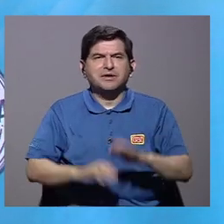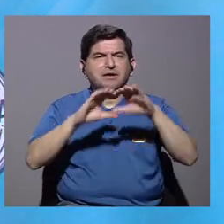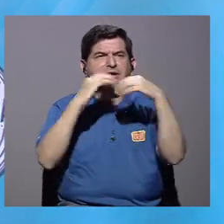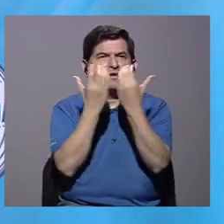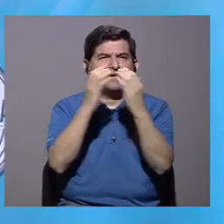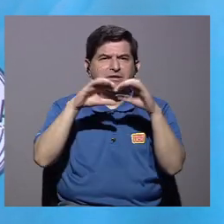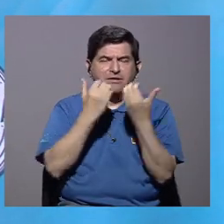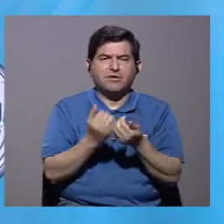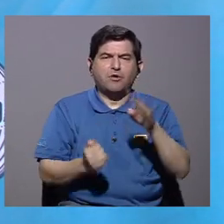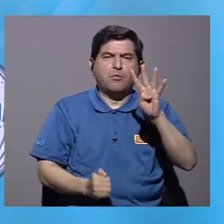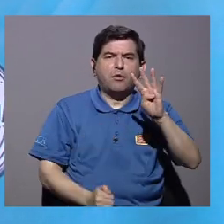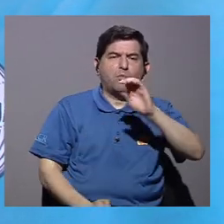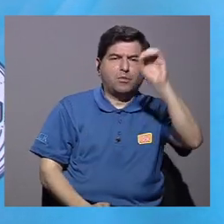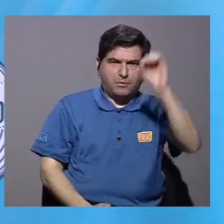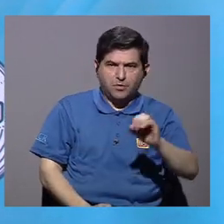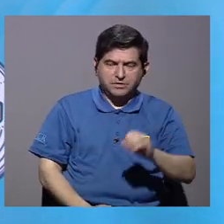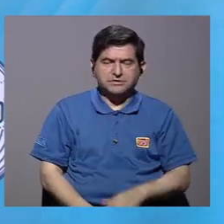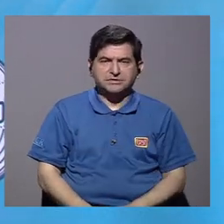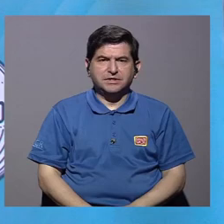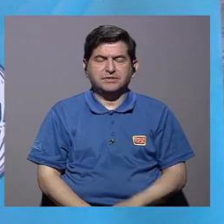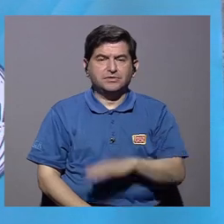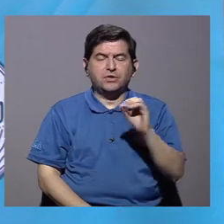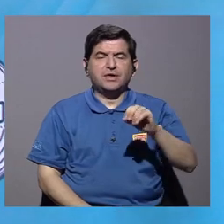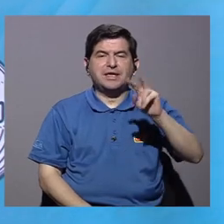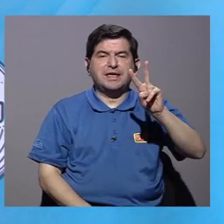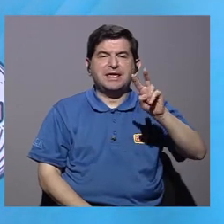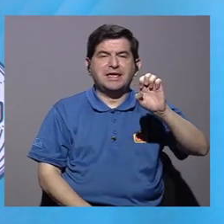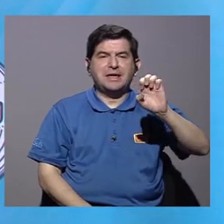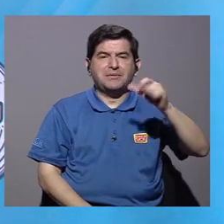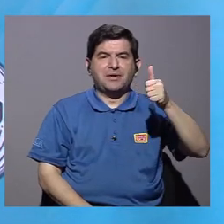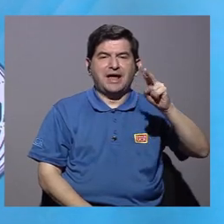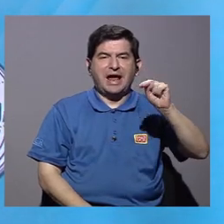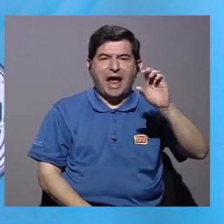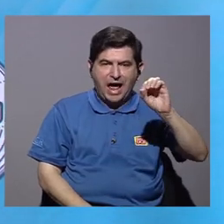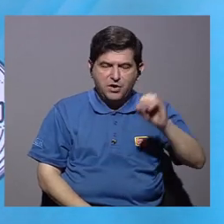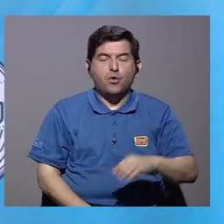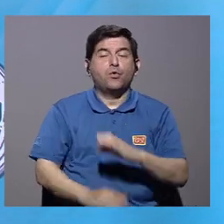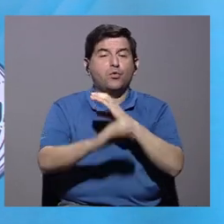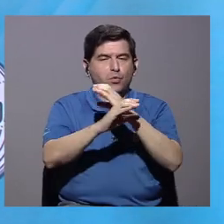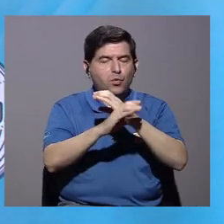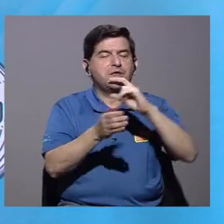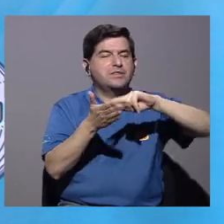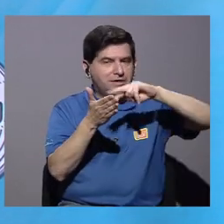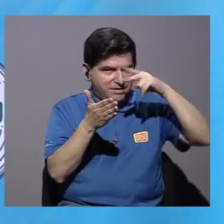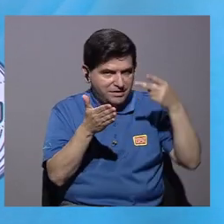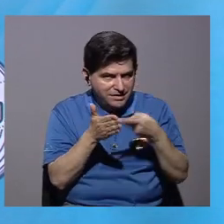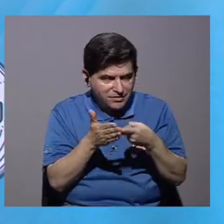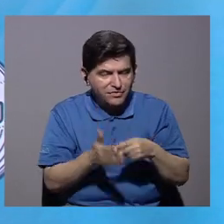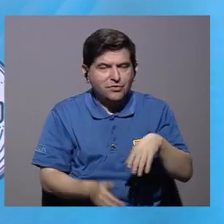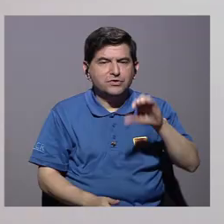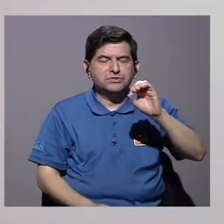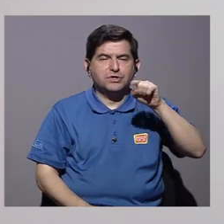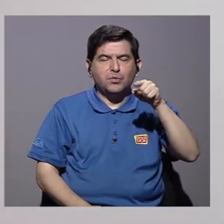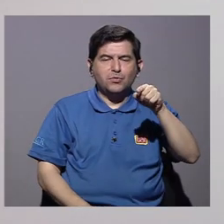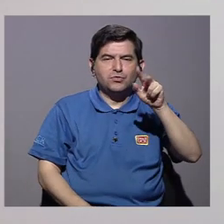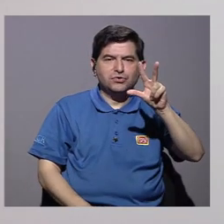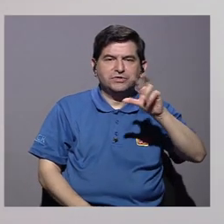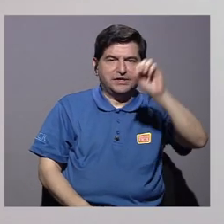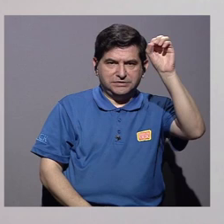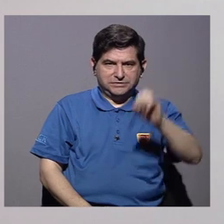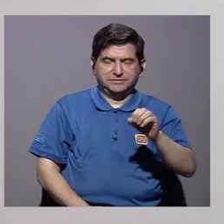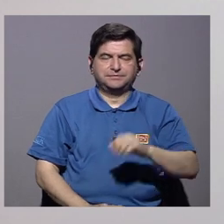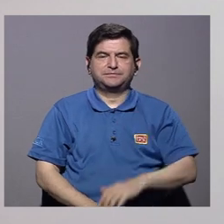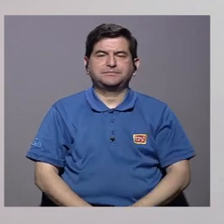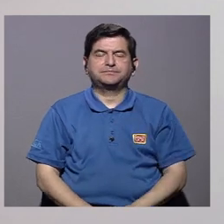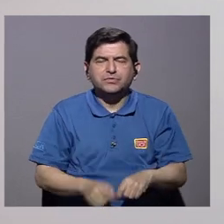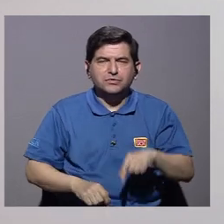Y el veganismo, que como dije ahora, hay que tener cuidado con ese término, fue un 0.3%. Un dato